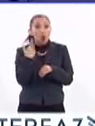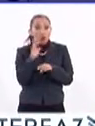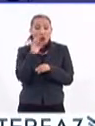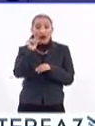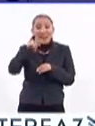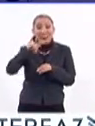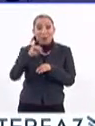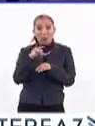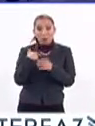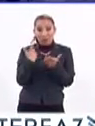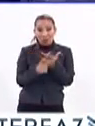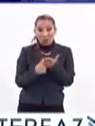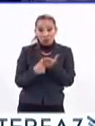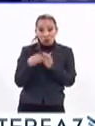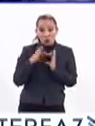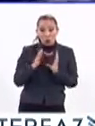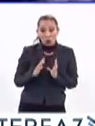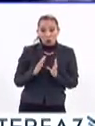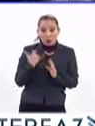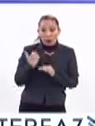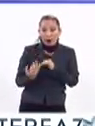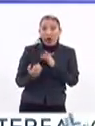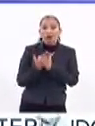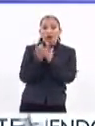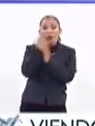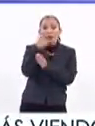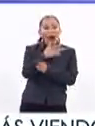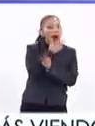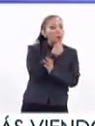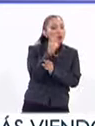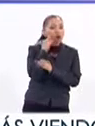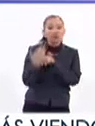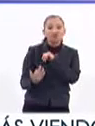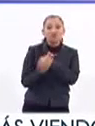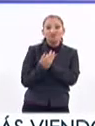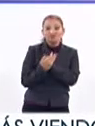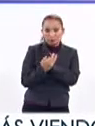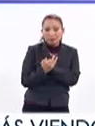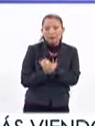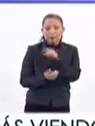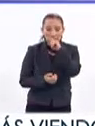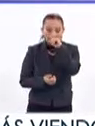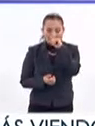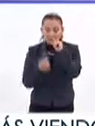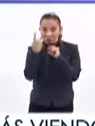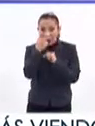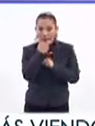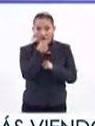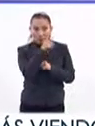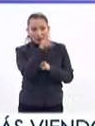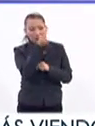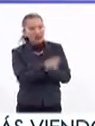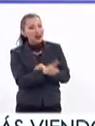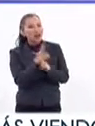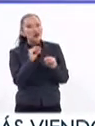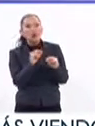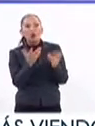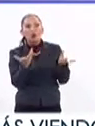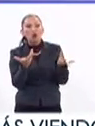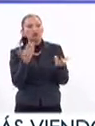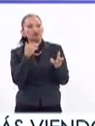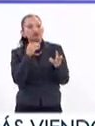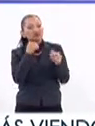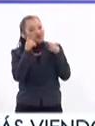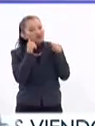un anticuerpo, entonces podría funcionar para hombres y para mujeres. Ahora bien, para hombres en realidad no se hace tanto